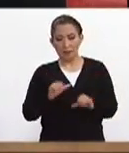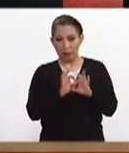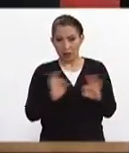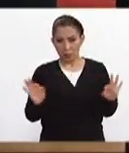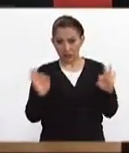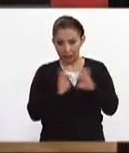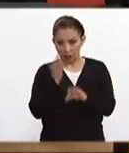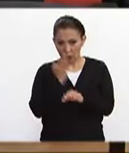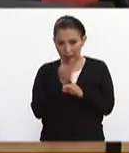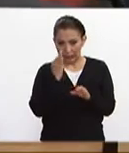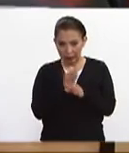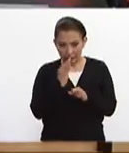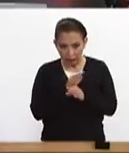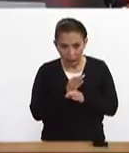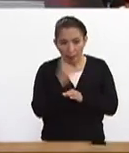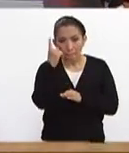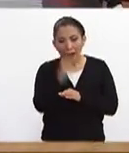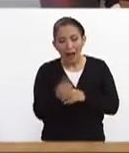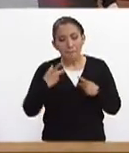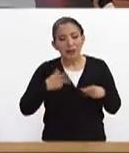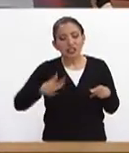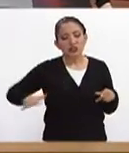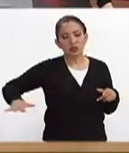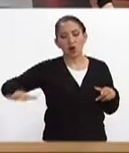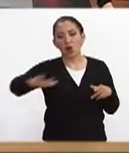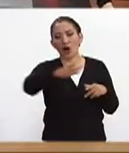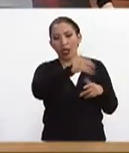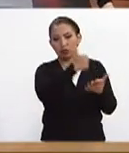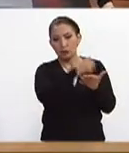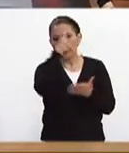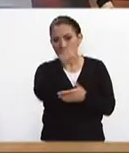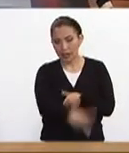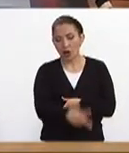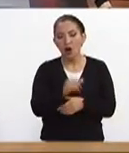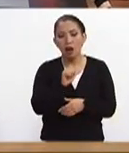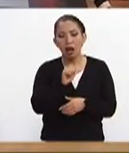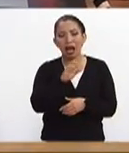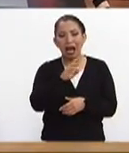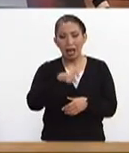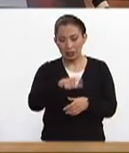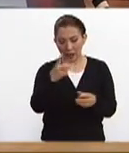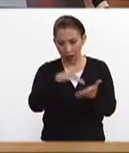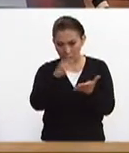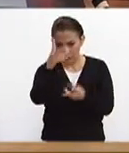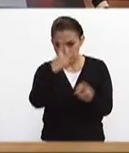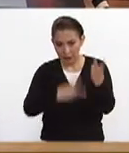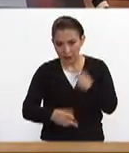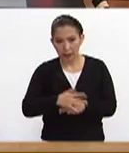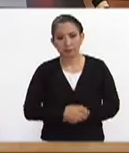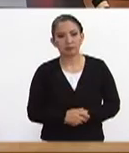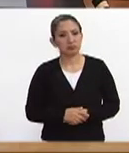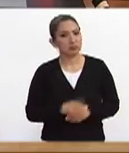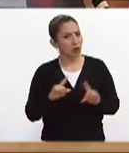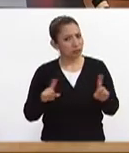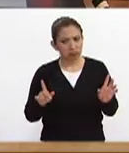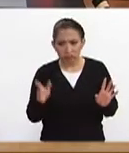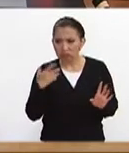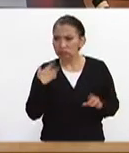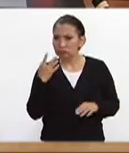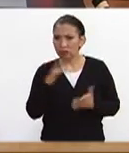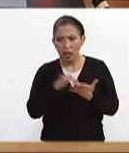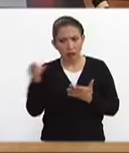importante en estos momentos para los habitantes de la Ciudad de México arquitecto gracias por estar con nosotros al contrario gracias